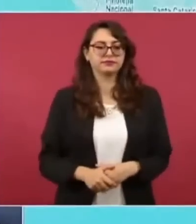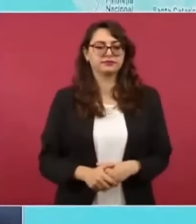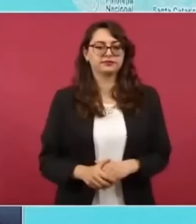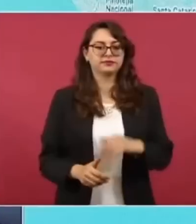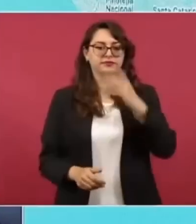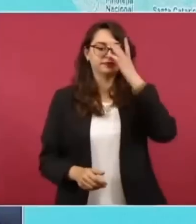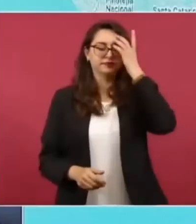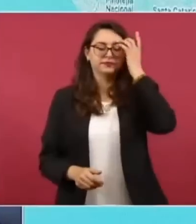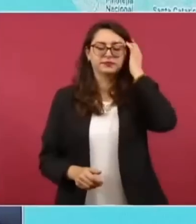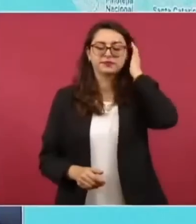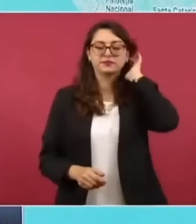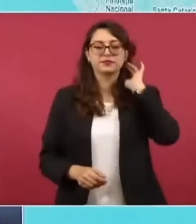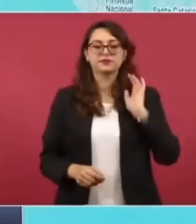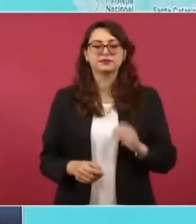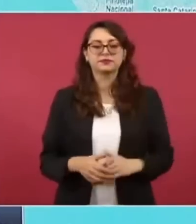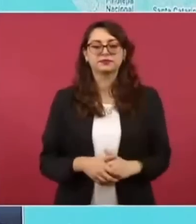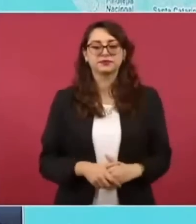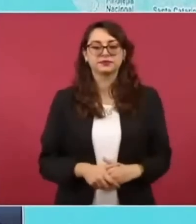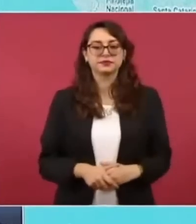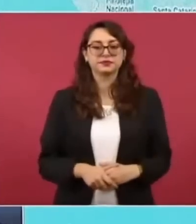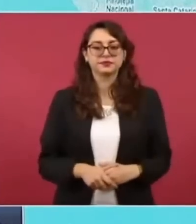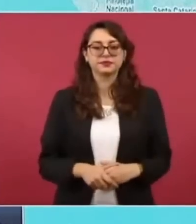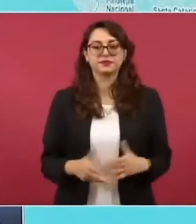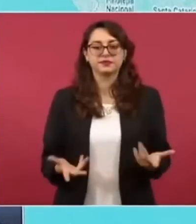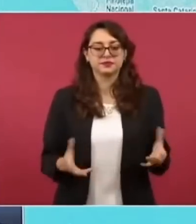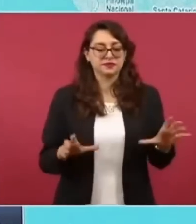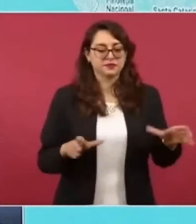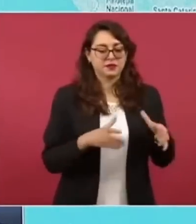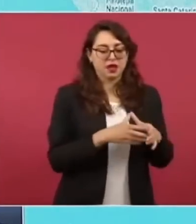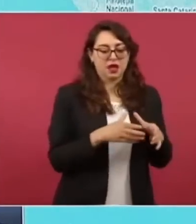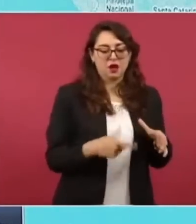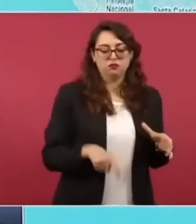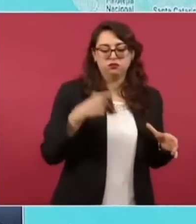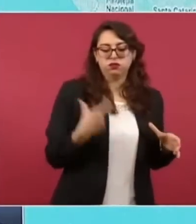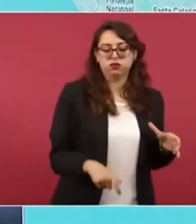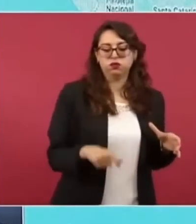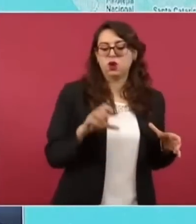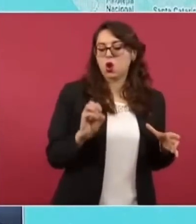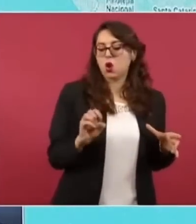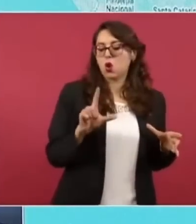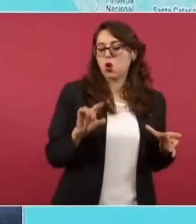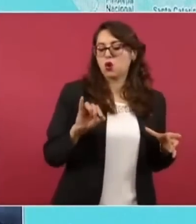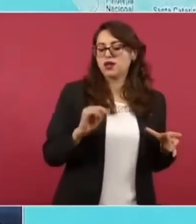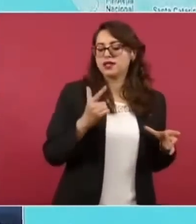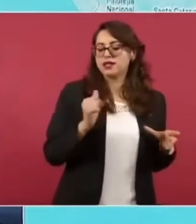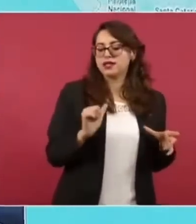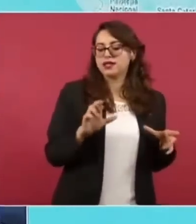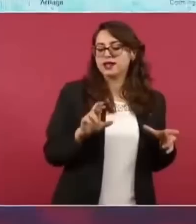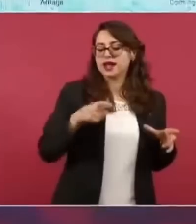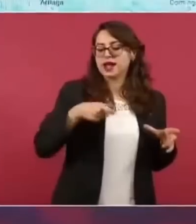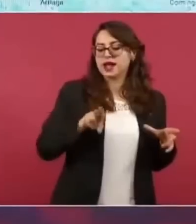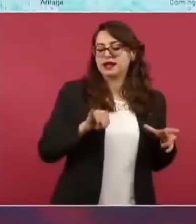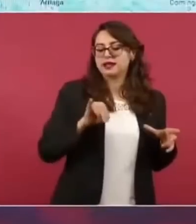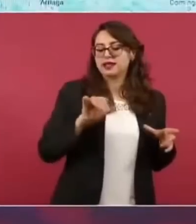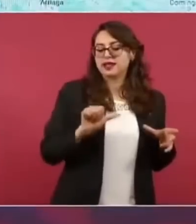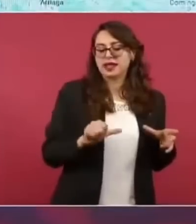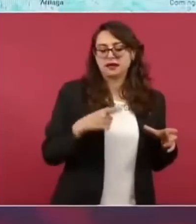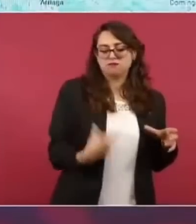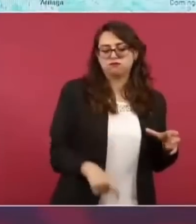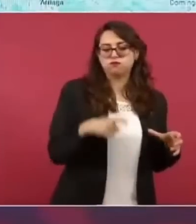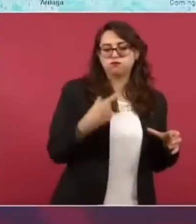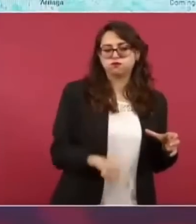En realidad existía una oligarquía con